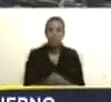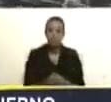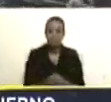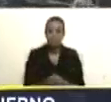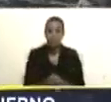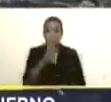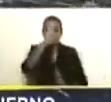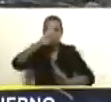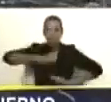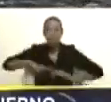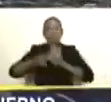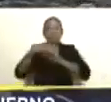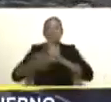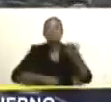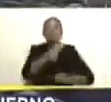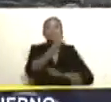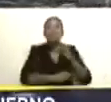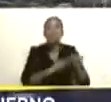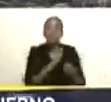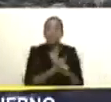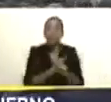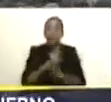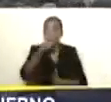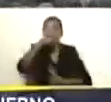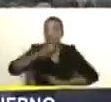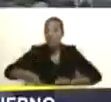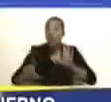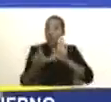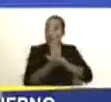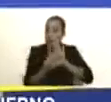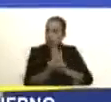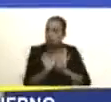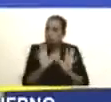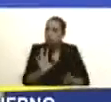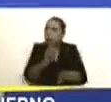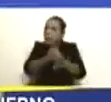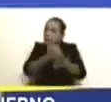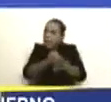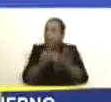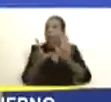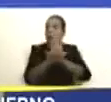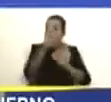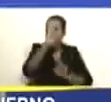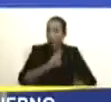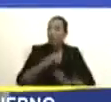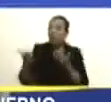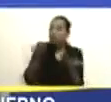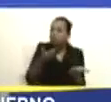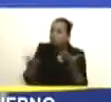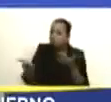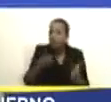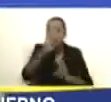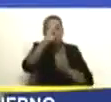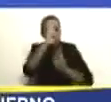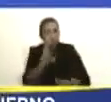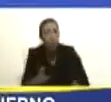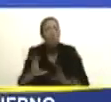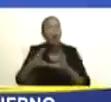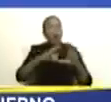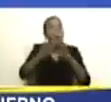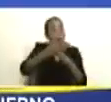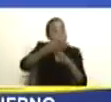Respeto al derecho internacional. Respeto a las leyes. Respeto a la buena vecindad. Respeto a la